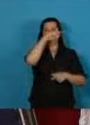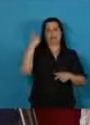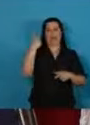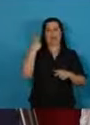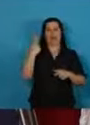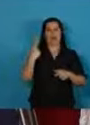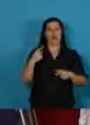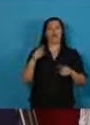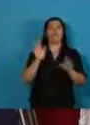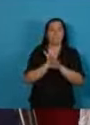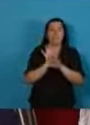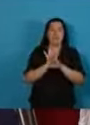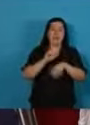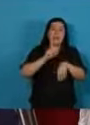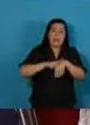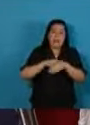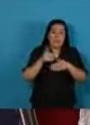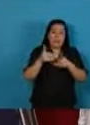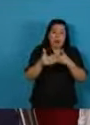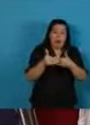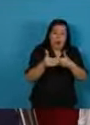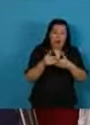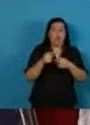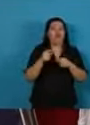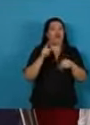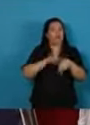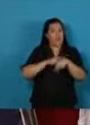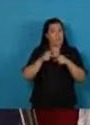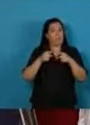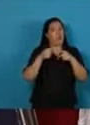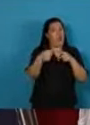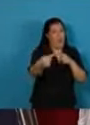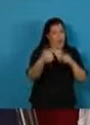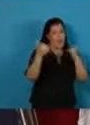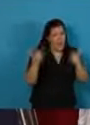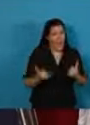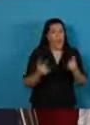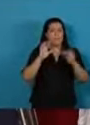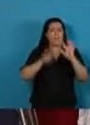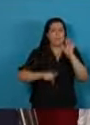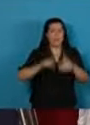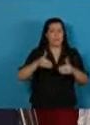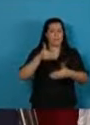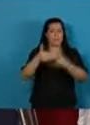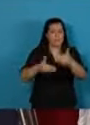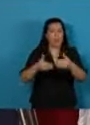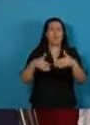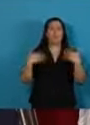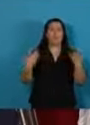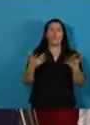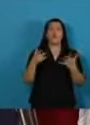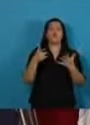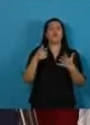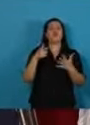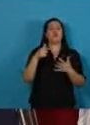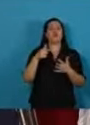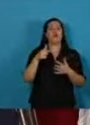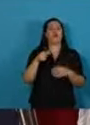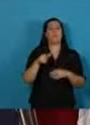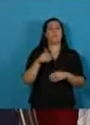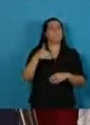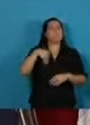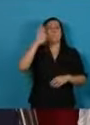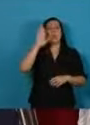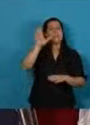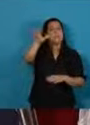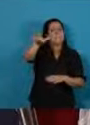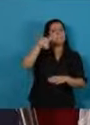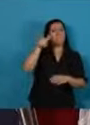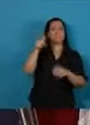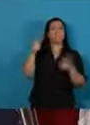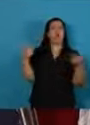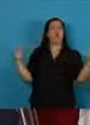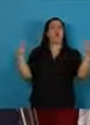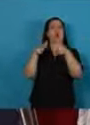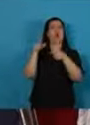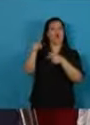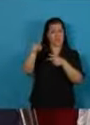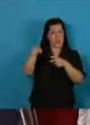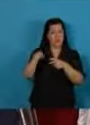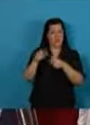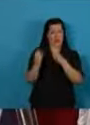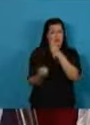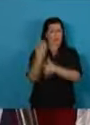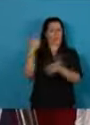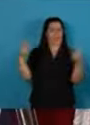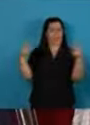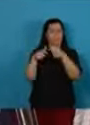mediano y largo plazo. Por ello, convocaré en la órbita presidencial a un consejo donde